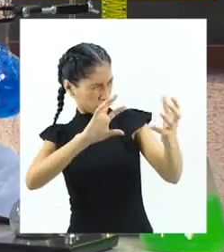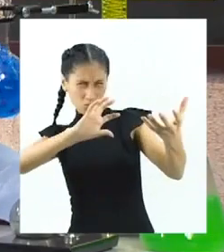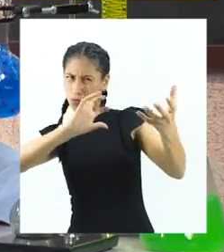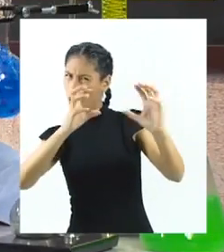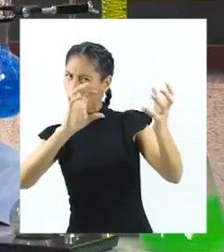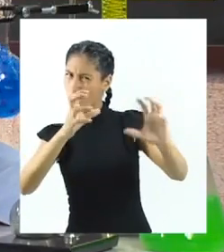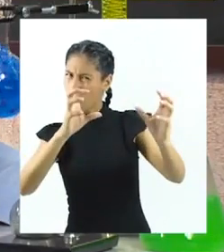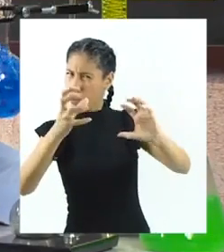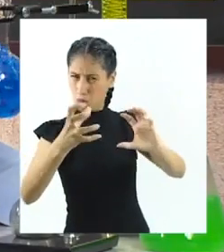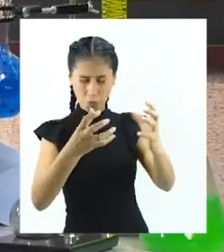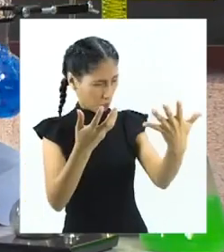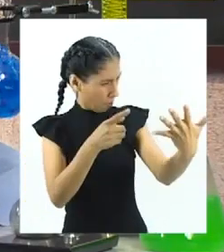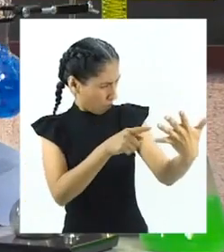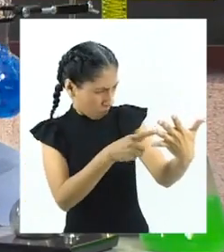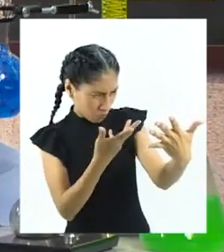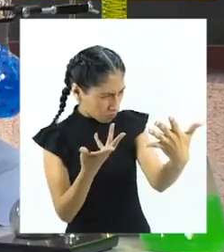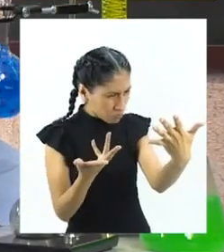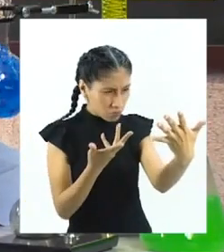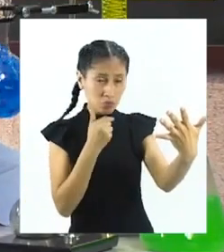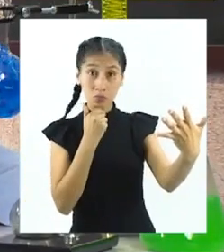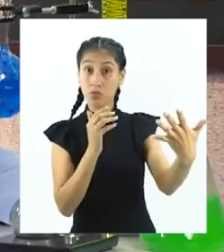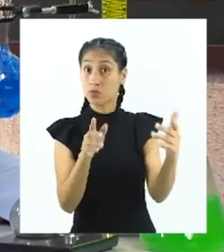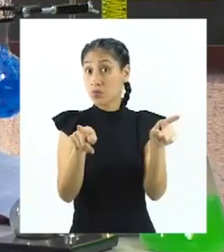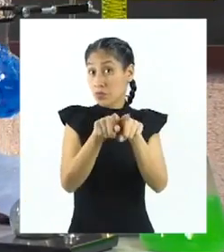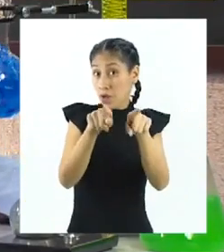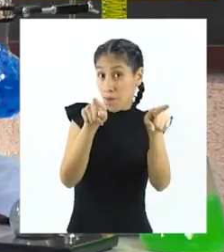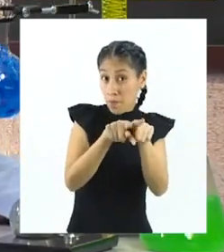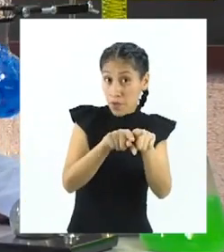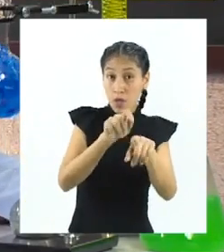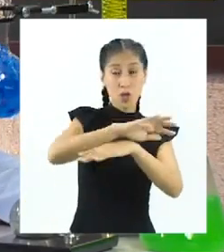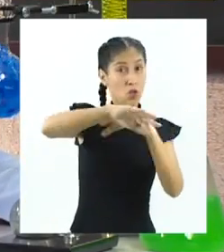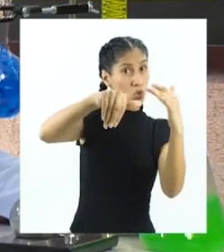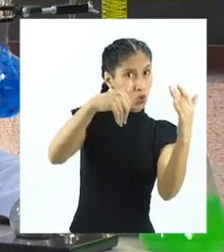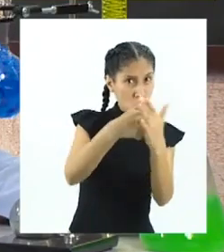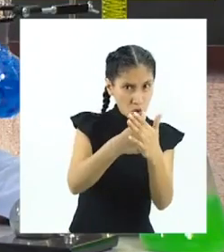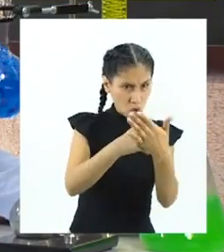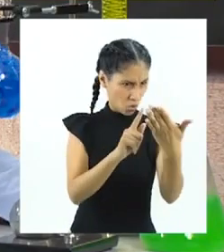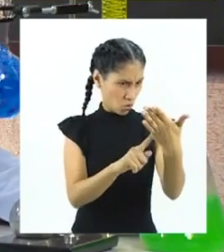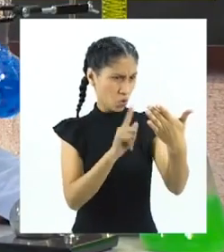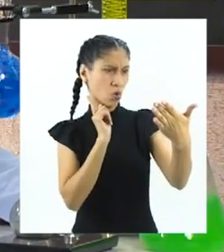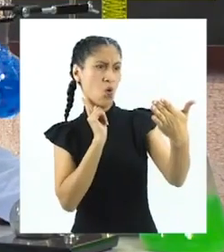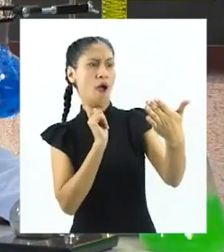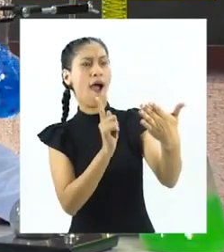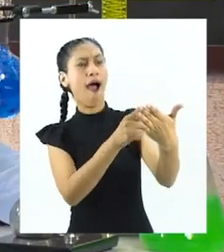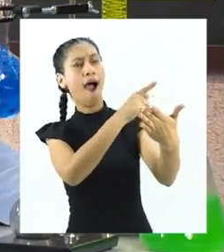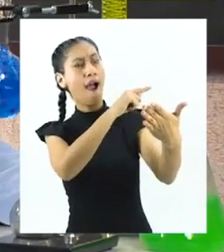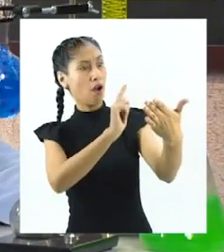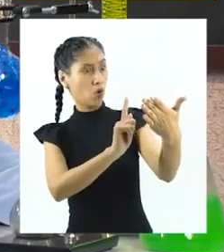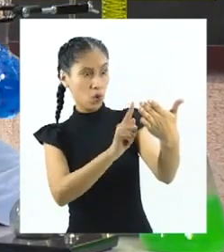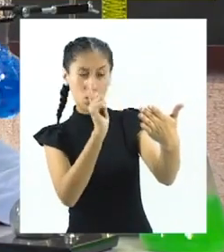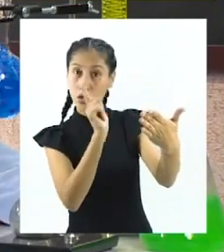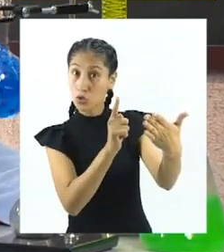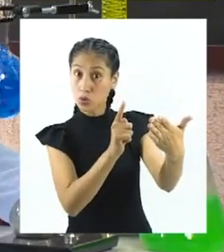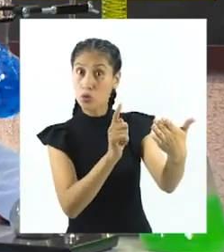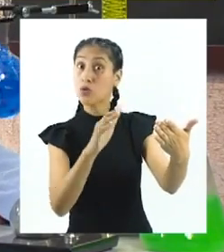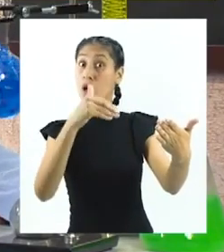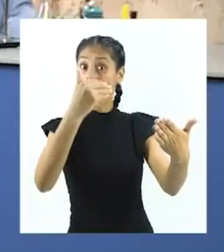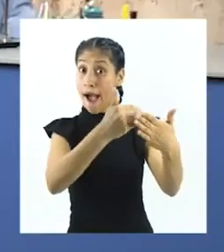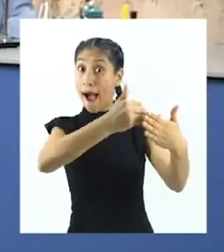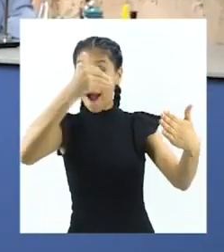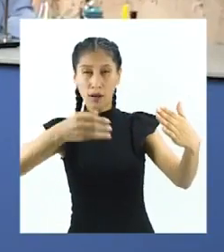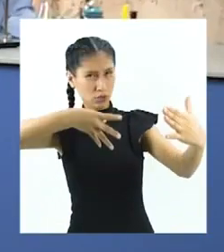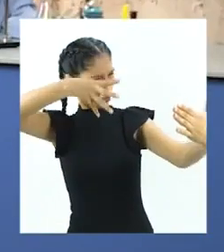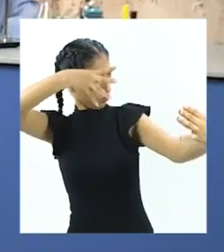cambio que no corresponden a lo absoluto. Además, toda teoría tiene un momento histórico hasta que otra teoría la